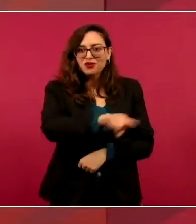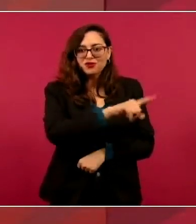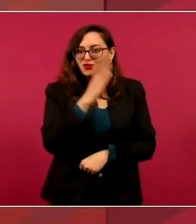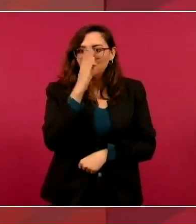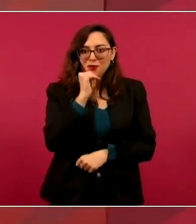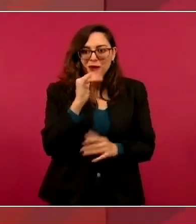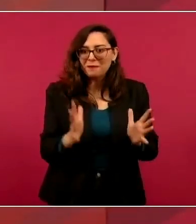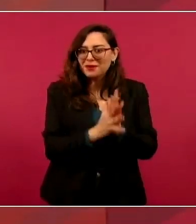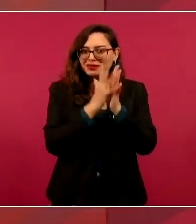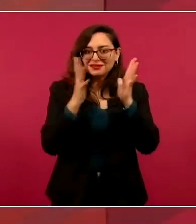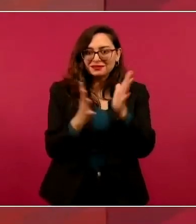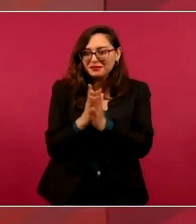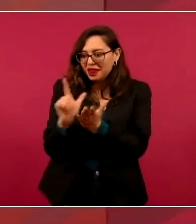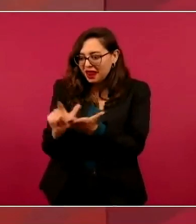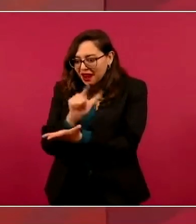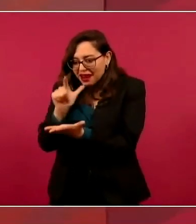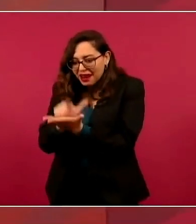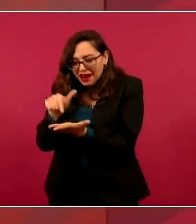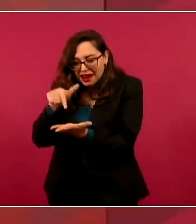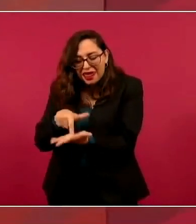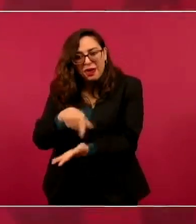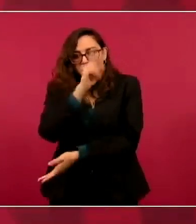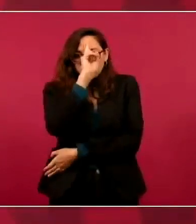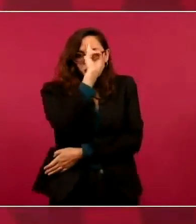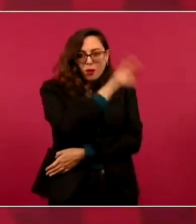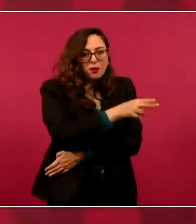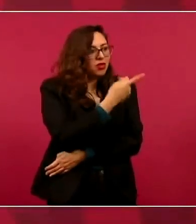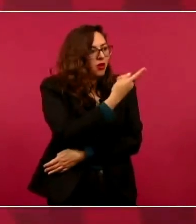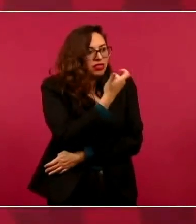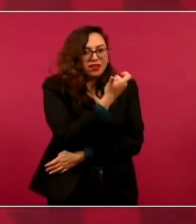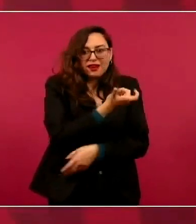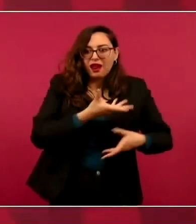con dinero.